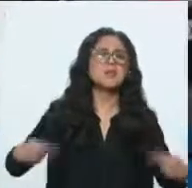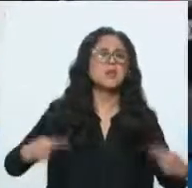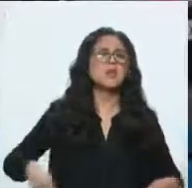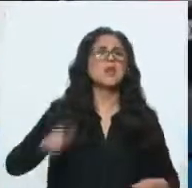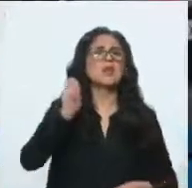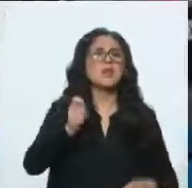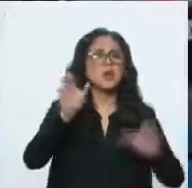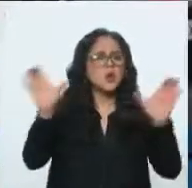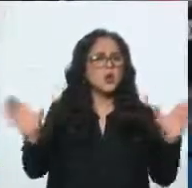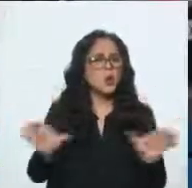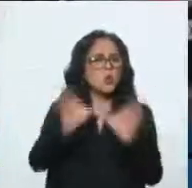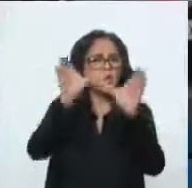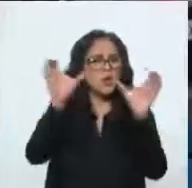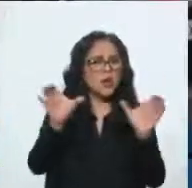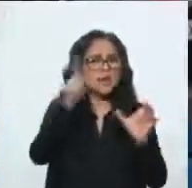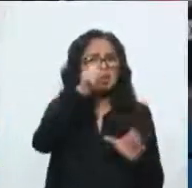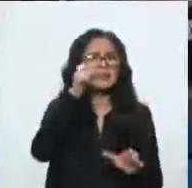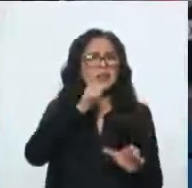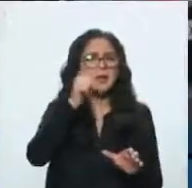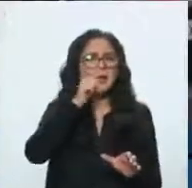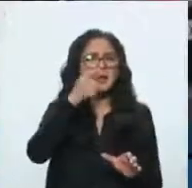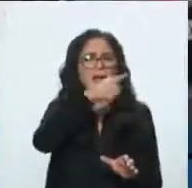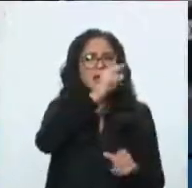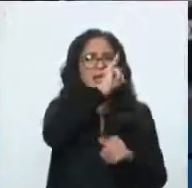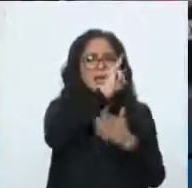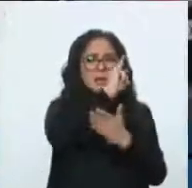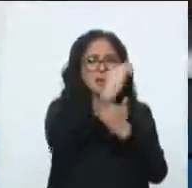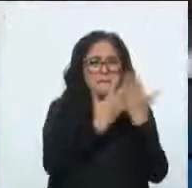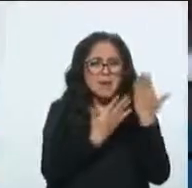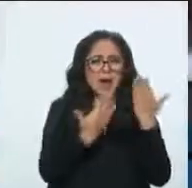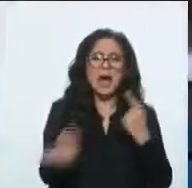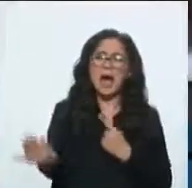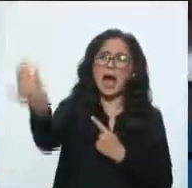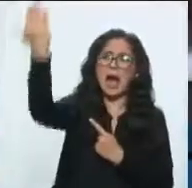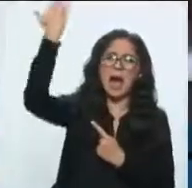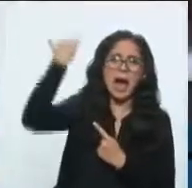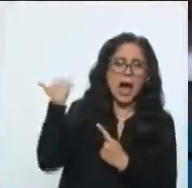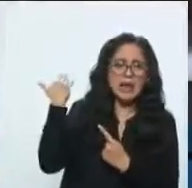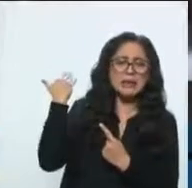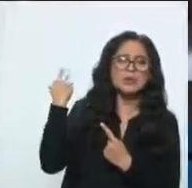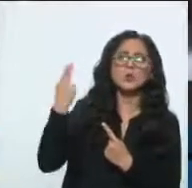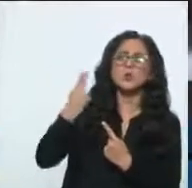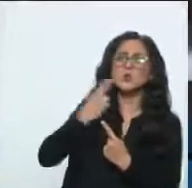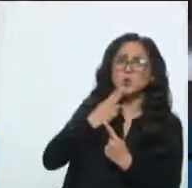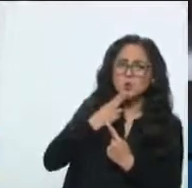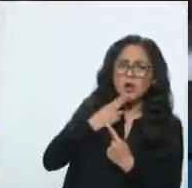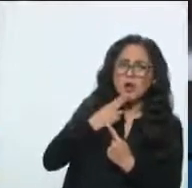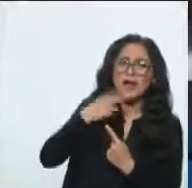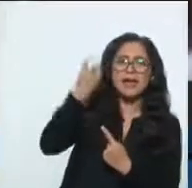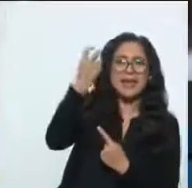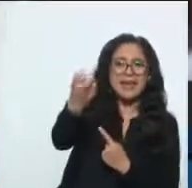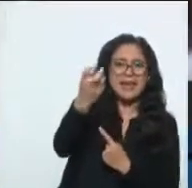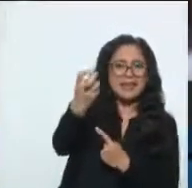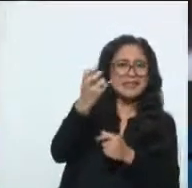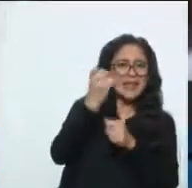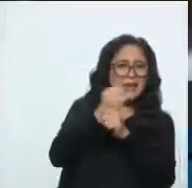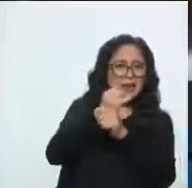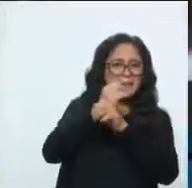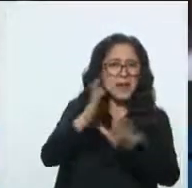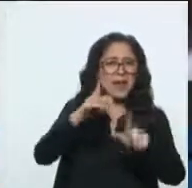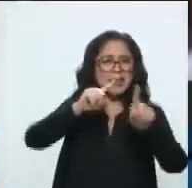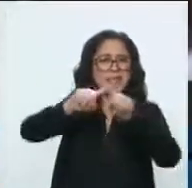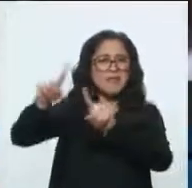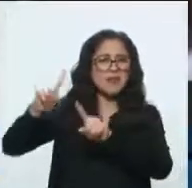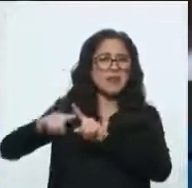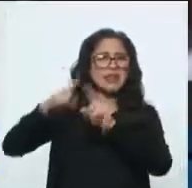software que compara imágenes que han sido utilizadas en el pasado y encontraron que esta imagen de camionetas